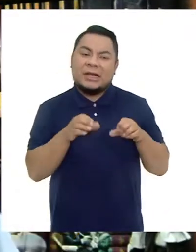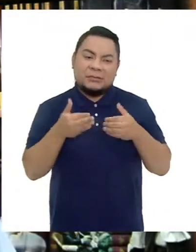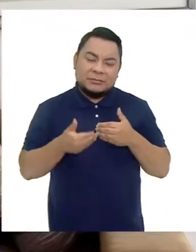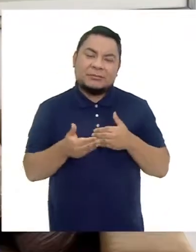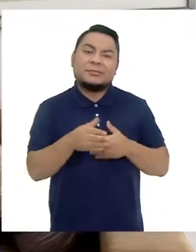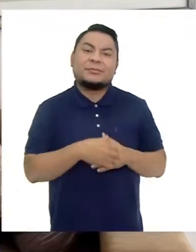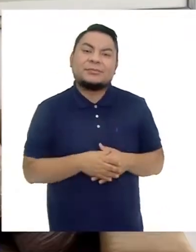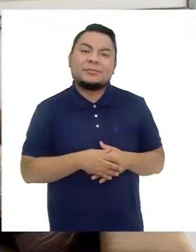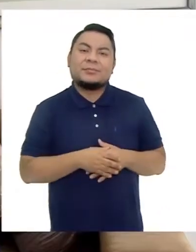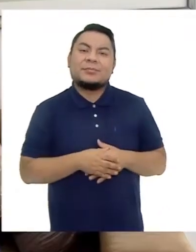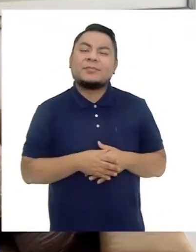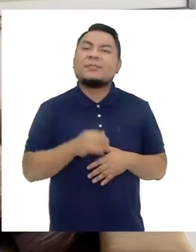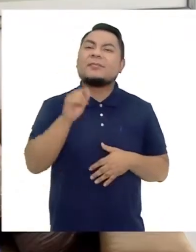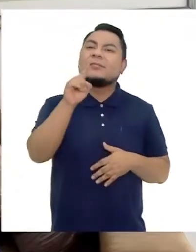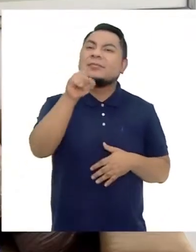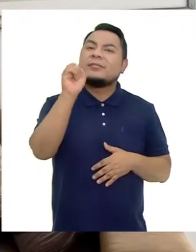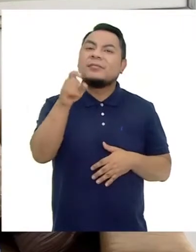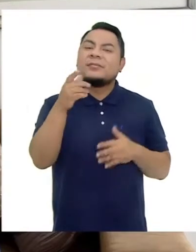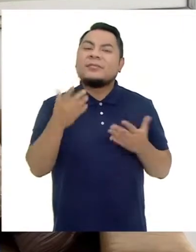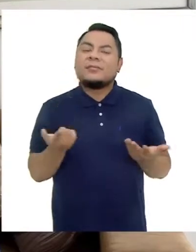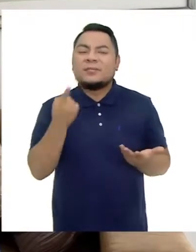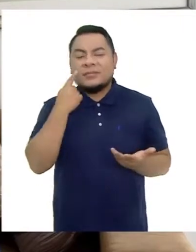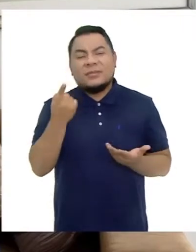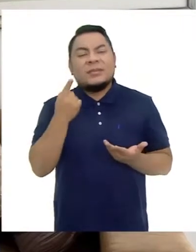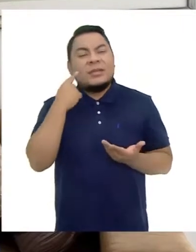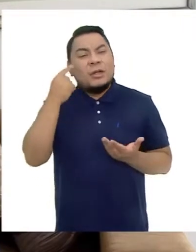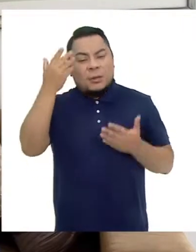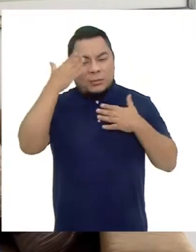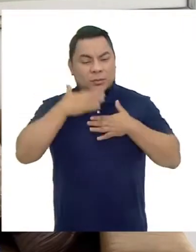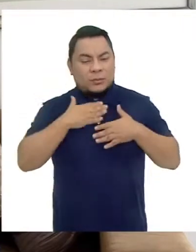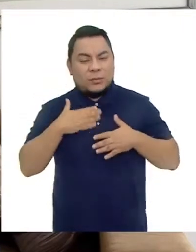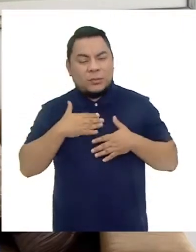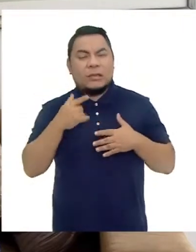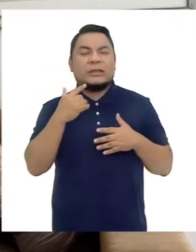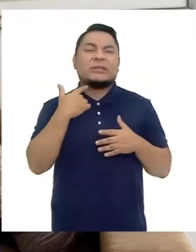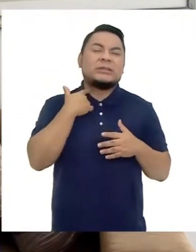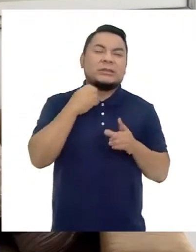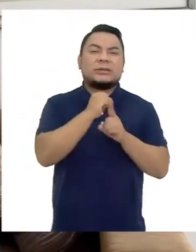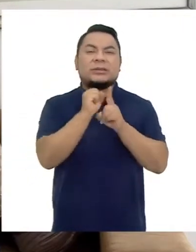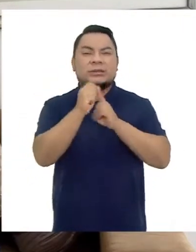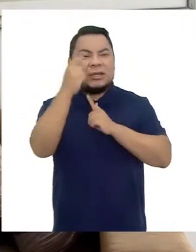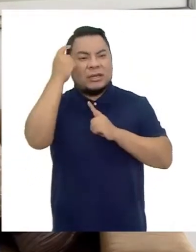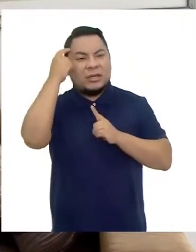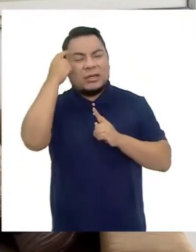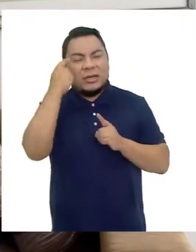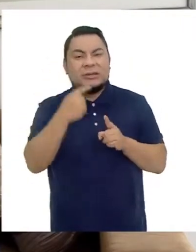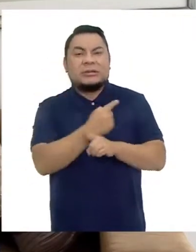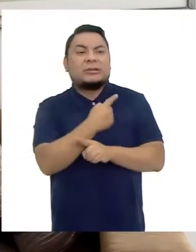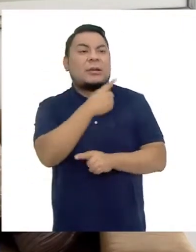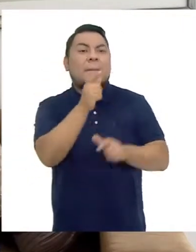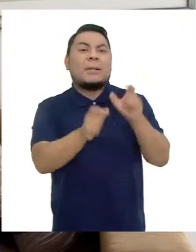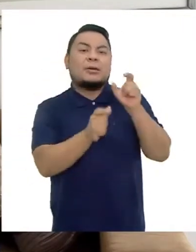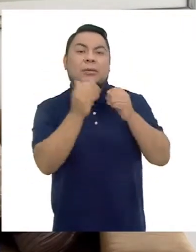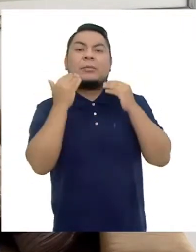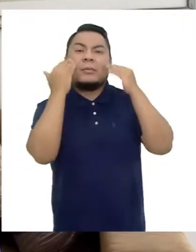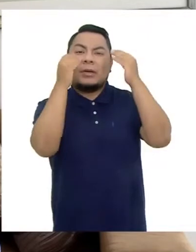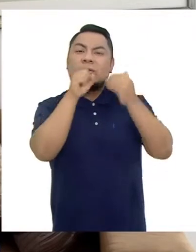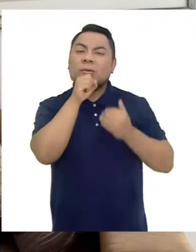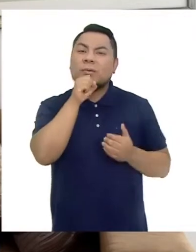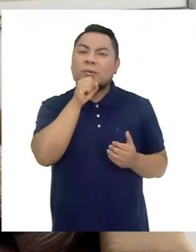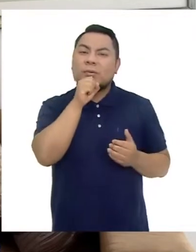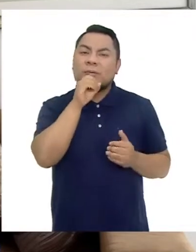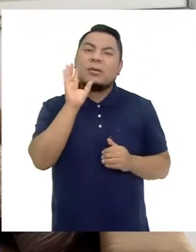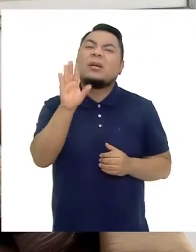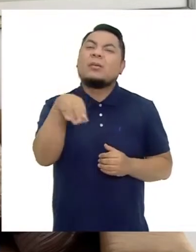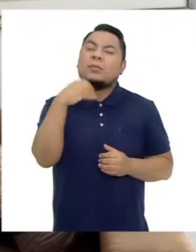actividades ¿Y qué factores biológicos Psicológicos y sociales Doctor Afectan la salud mental De los adultos mayores ¿Y